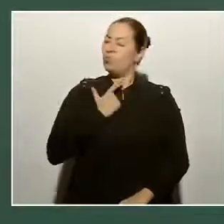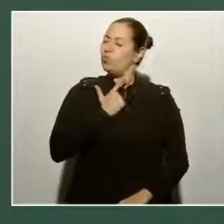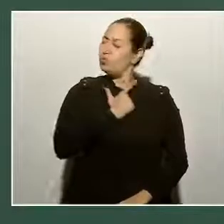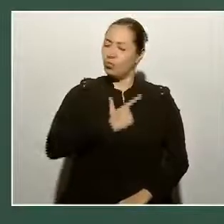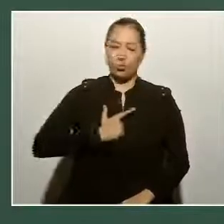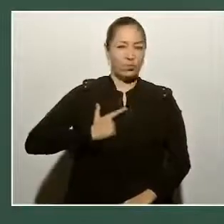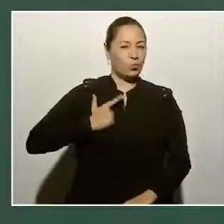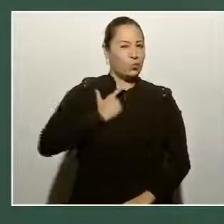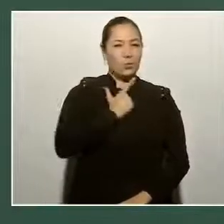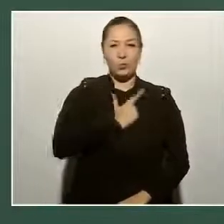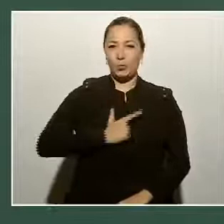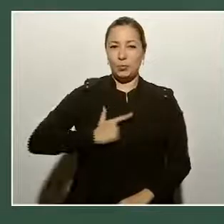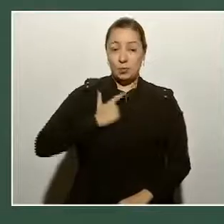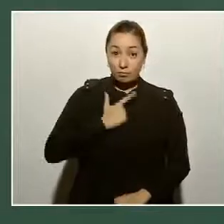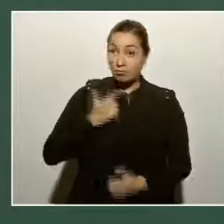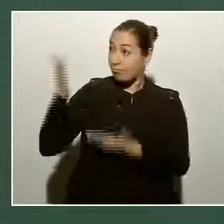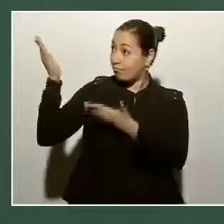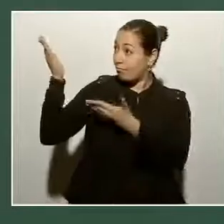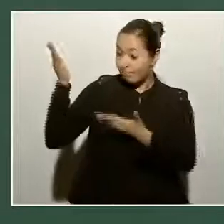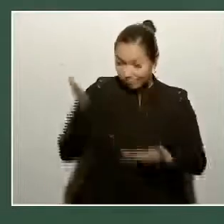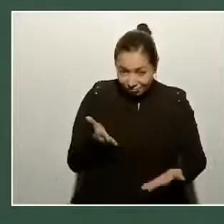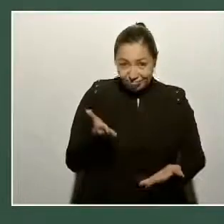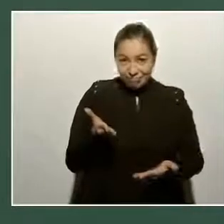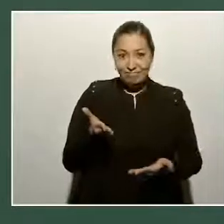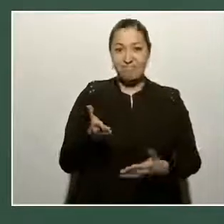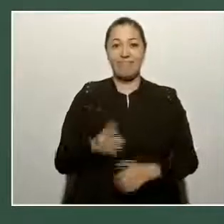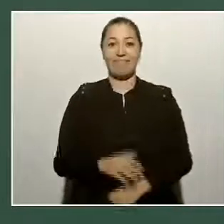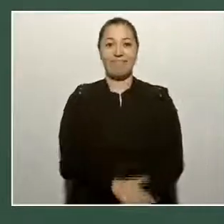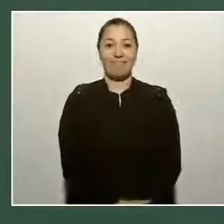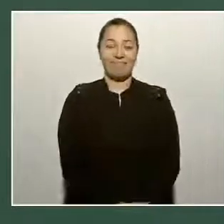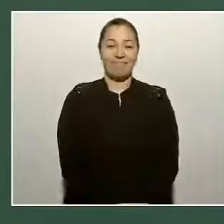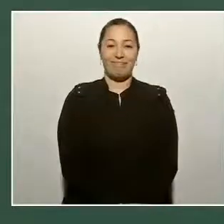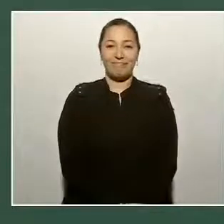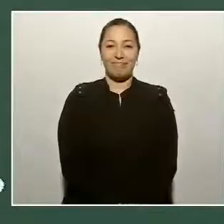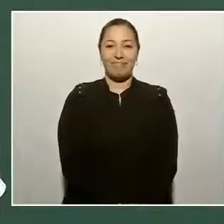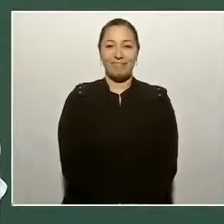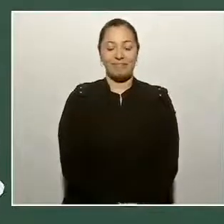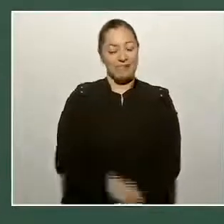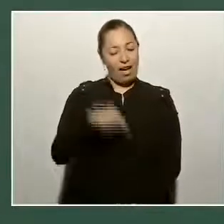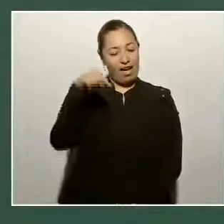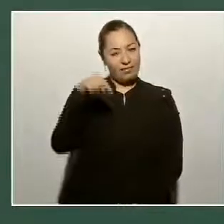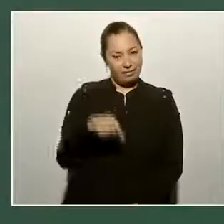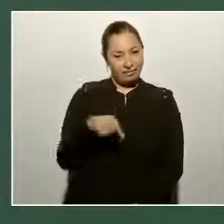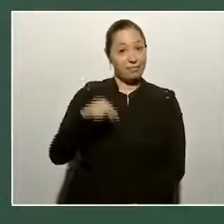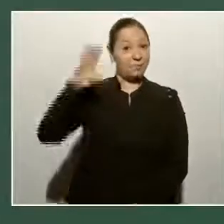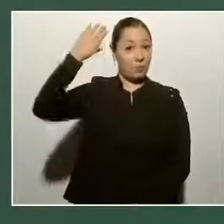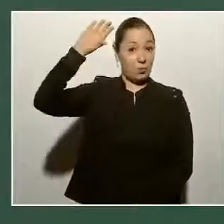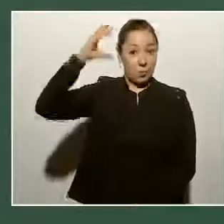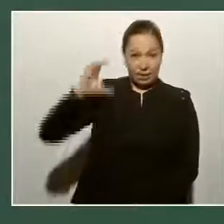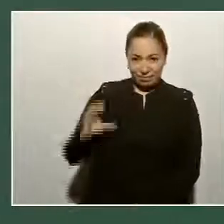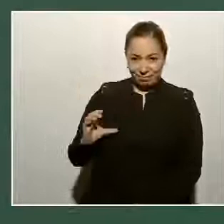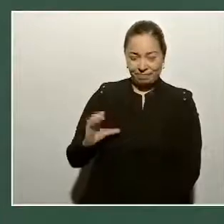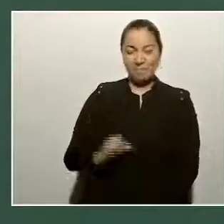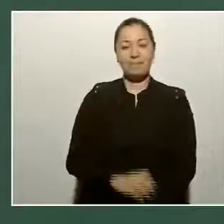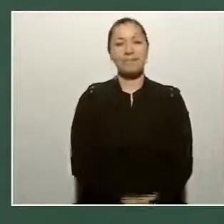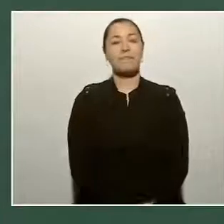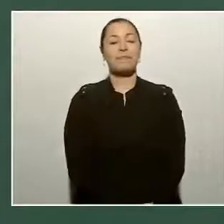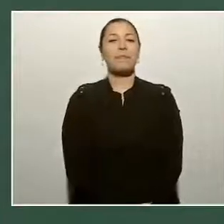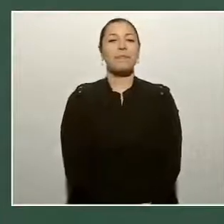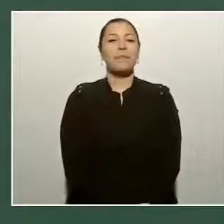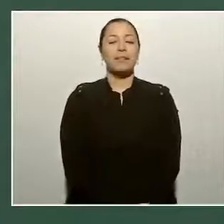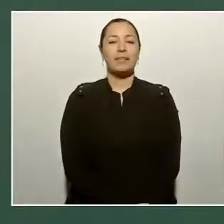estar en Culiacán, en